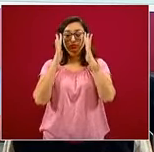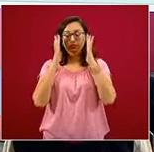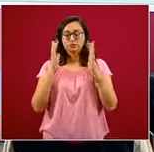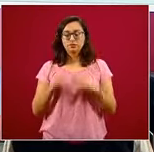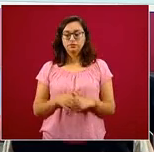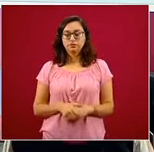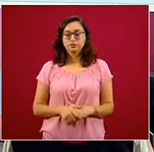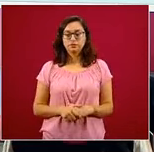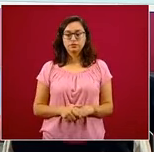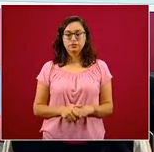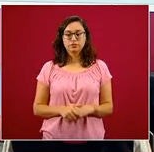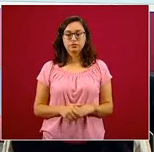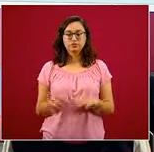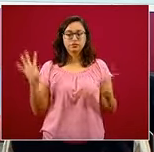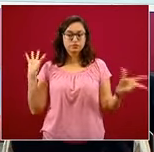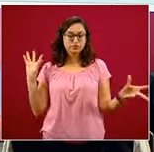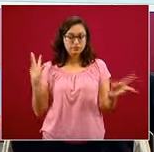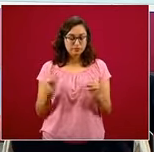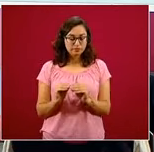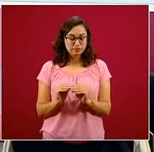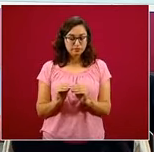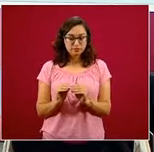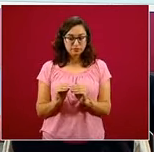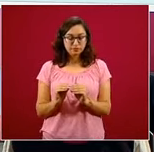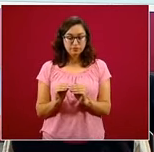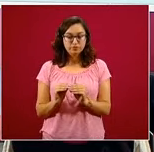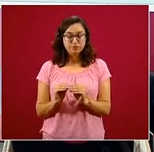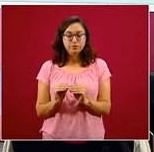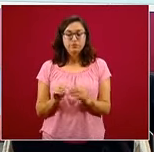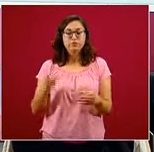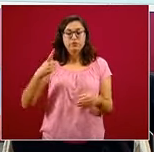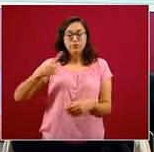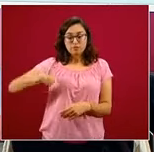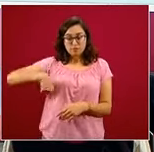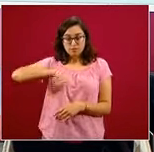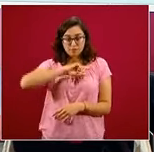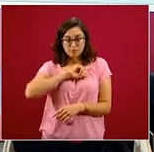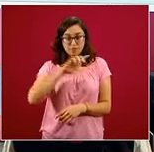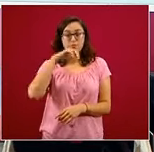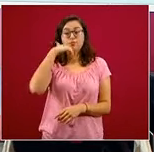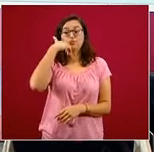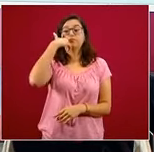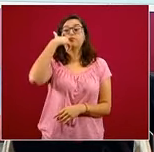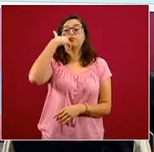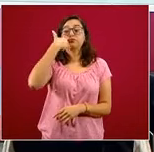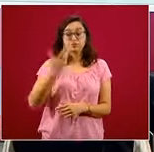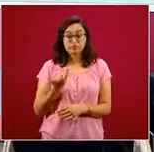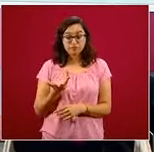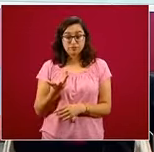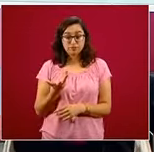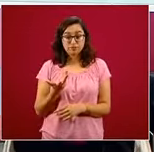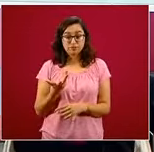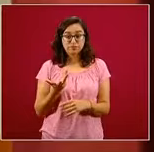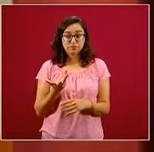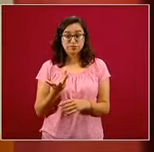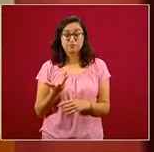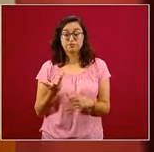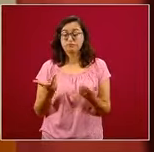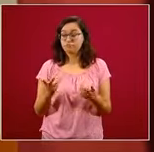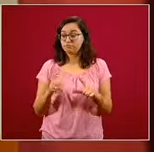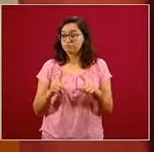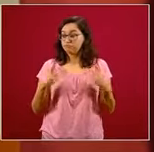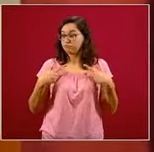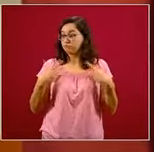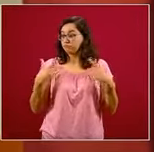En resumen, si queremos que México adopte una